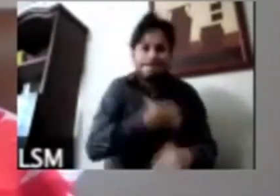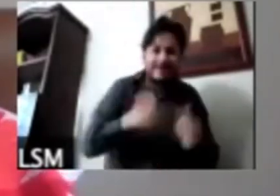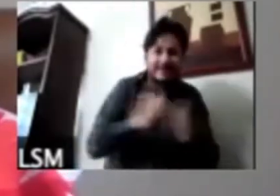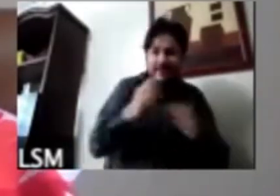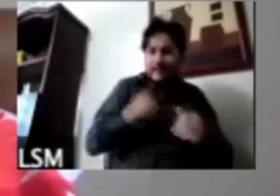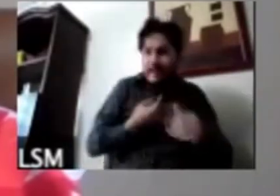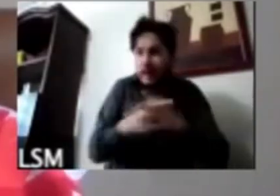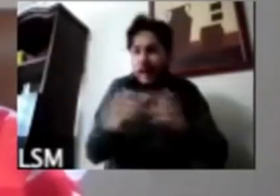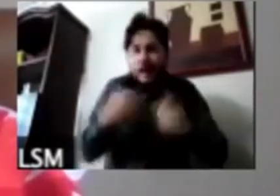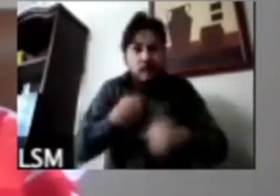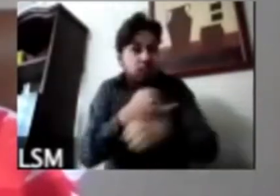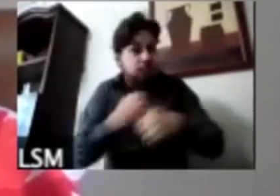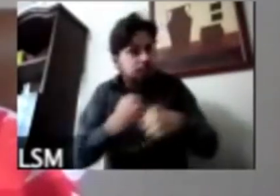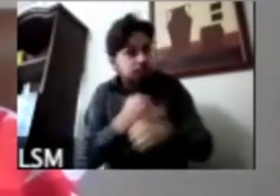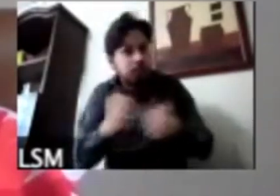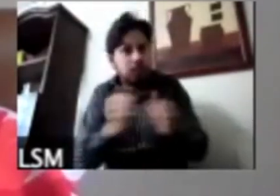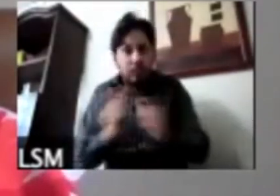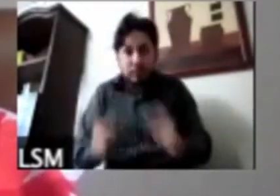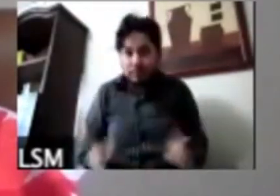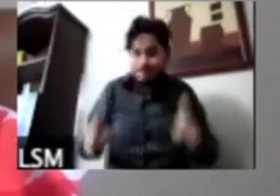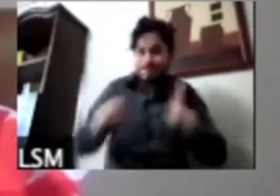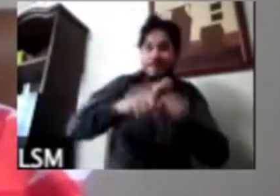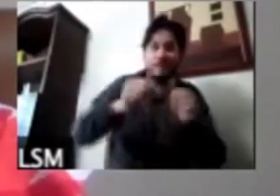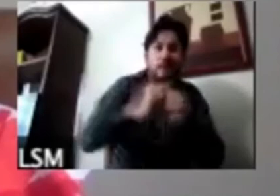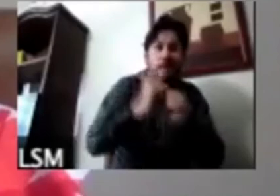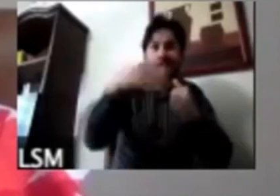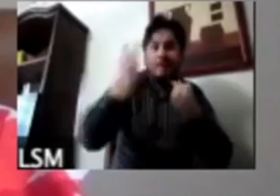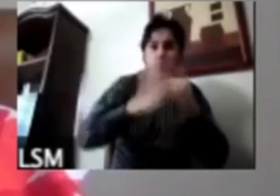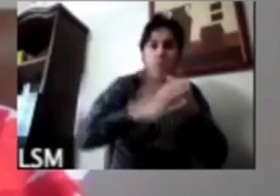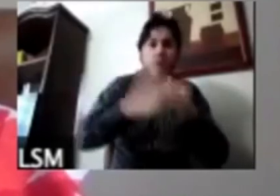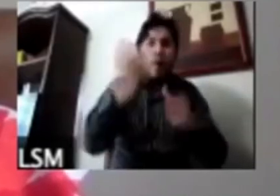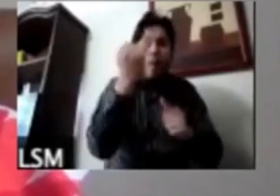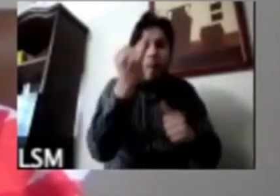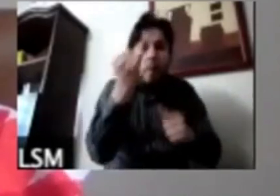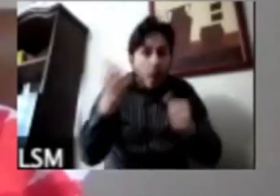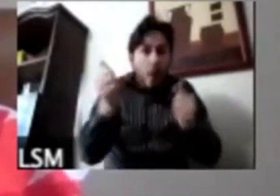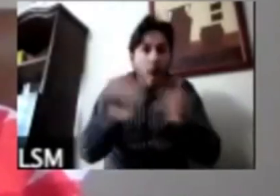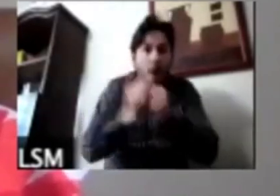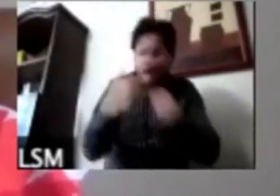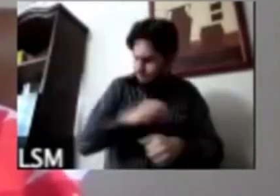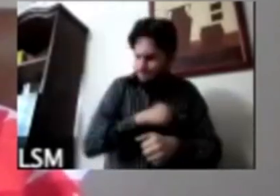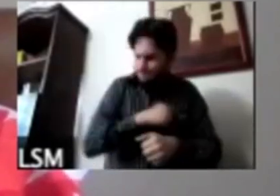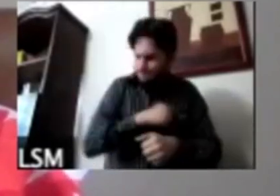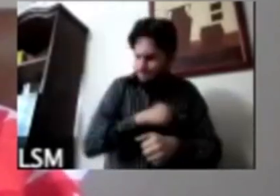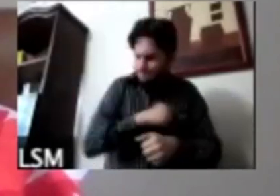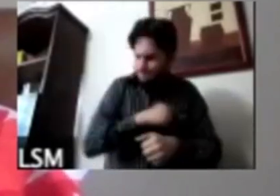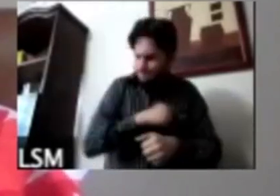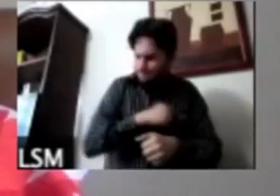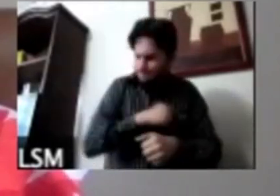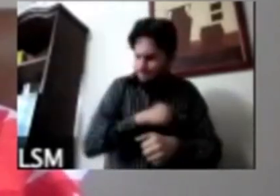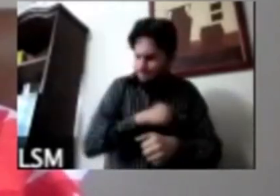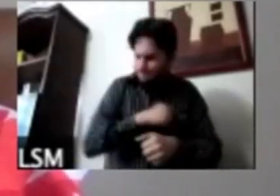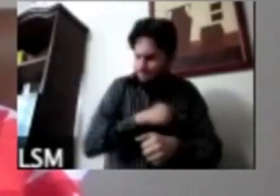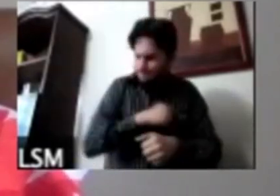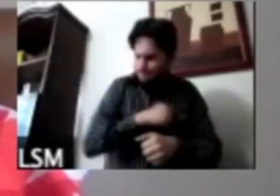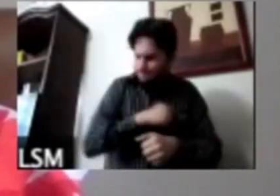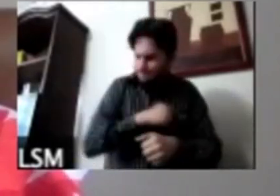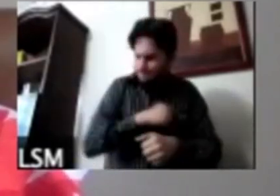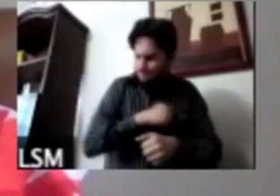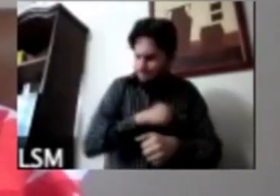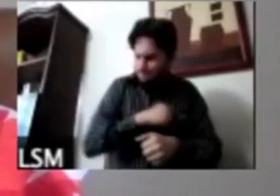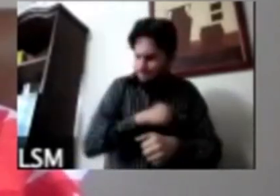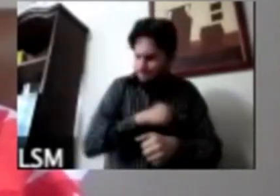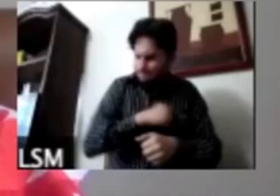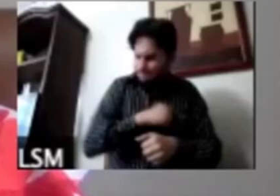estudio longitudinal a principios de junio con una línea de base que recabamos justamente en abril y mayo